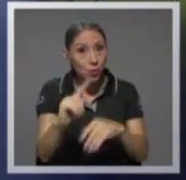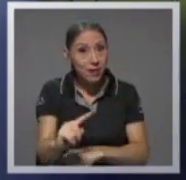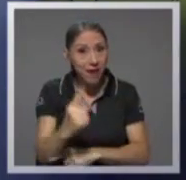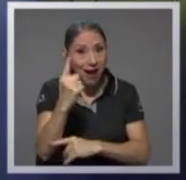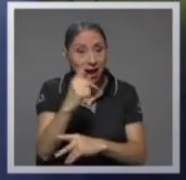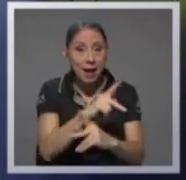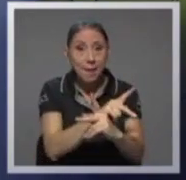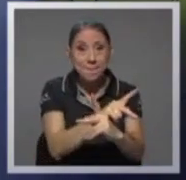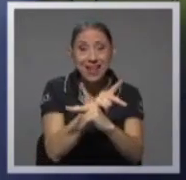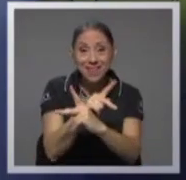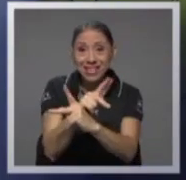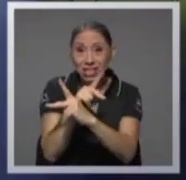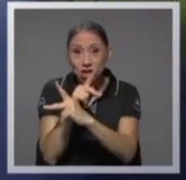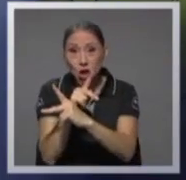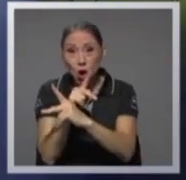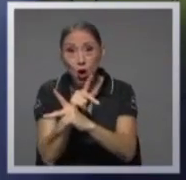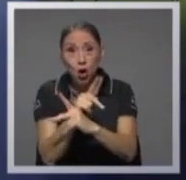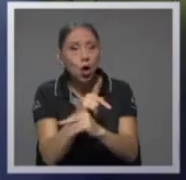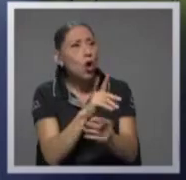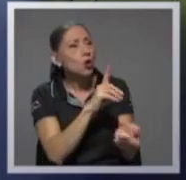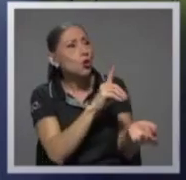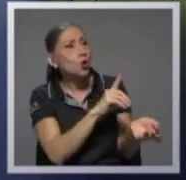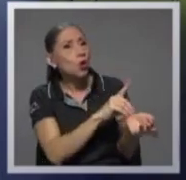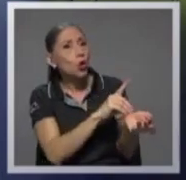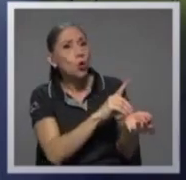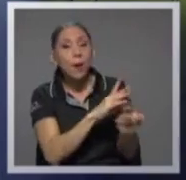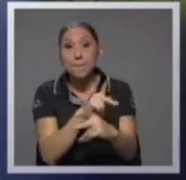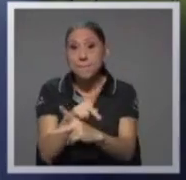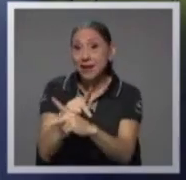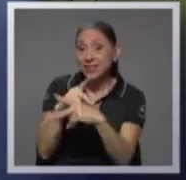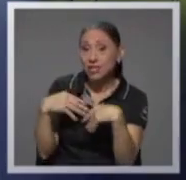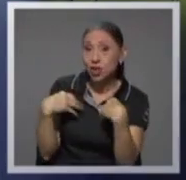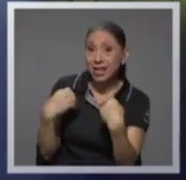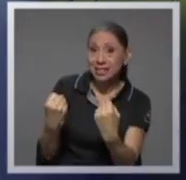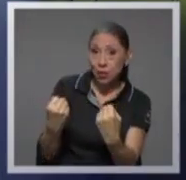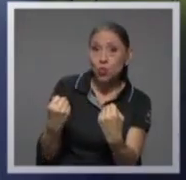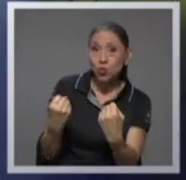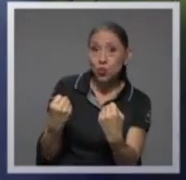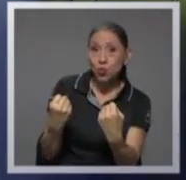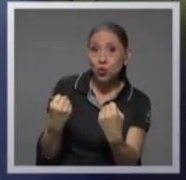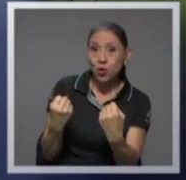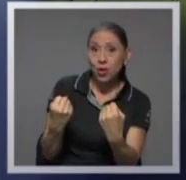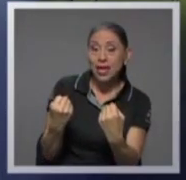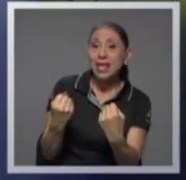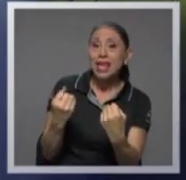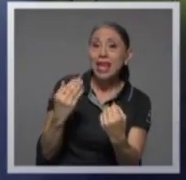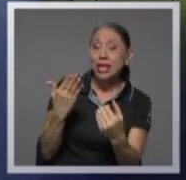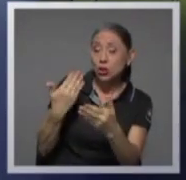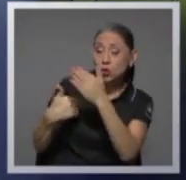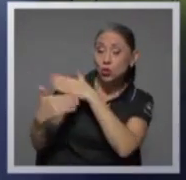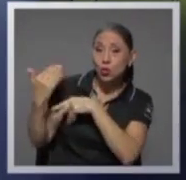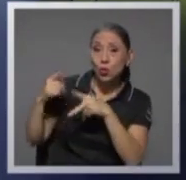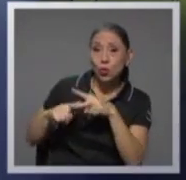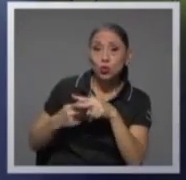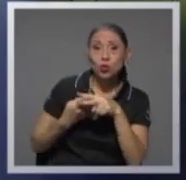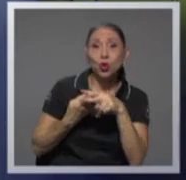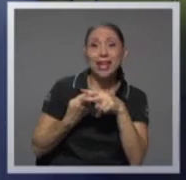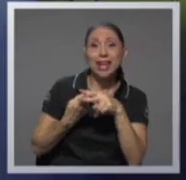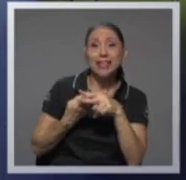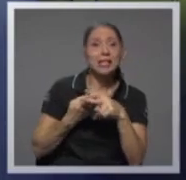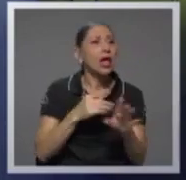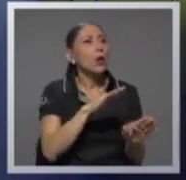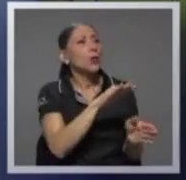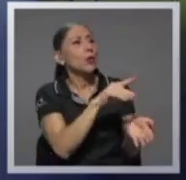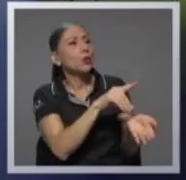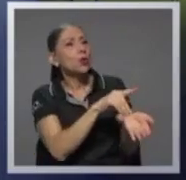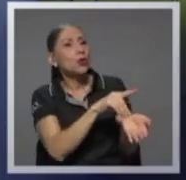prevención doctor de la salud que tuvo sus sus orígenes en doctor en lo que se